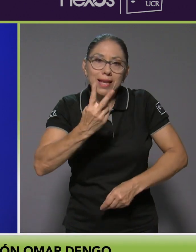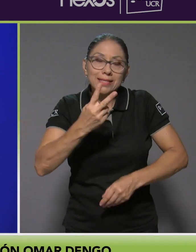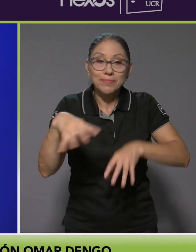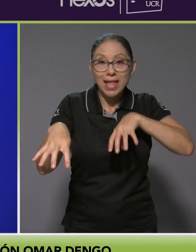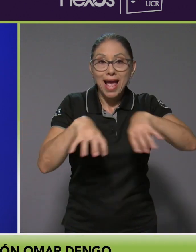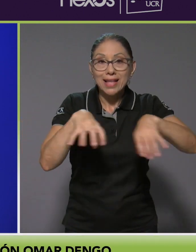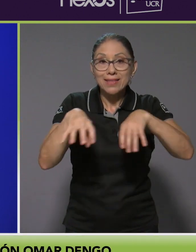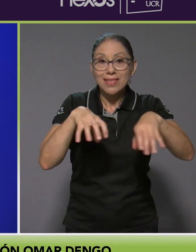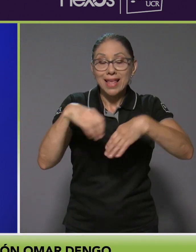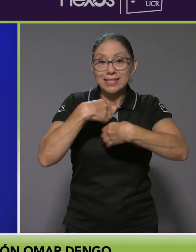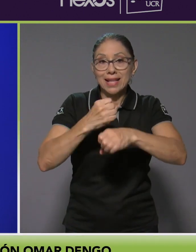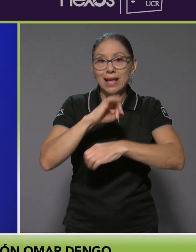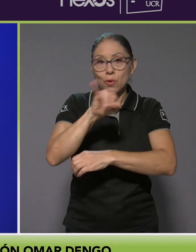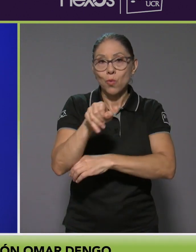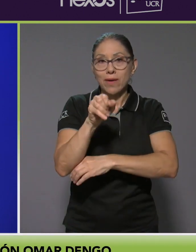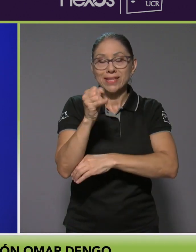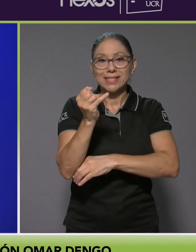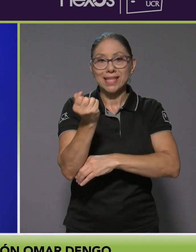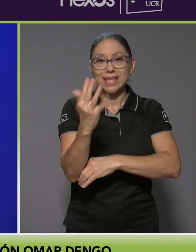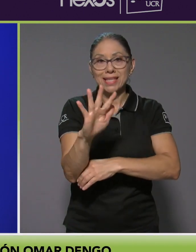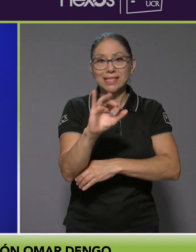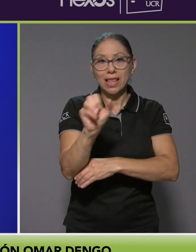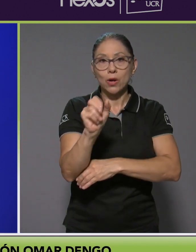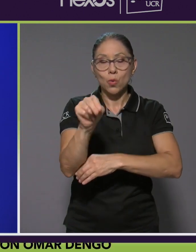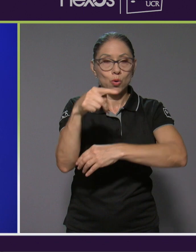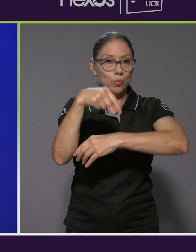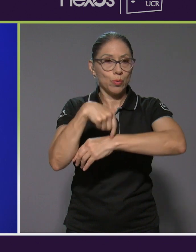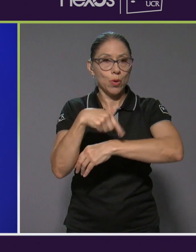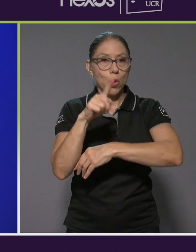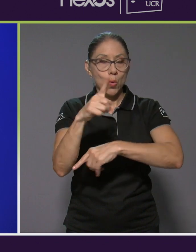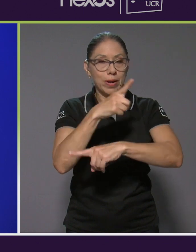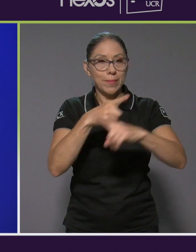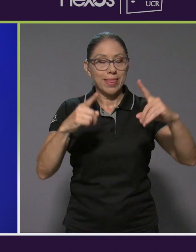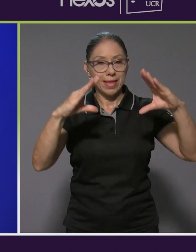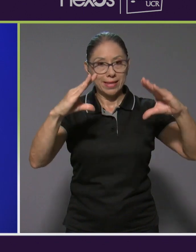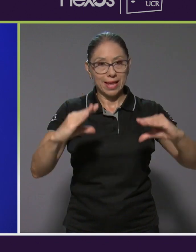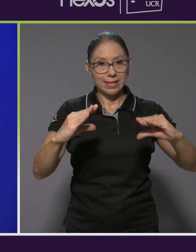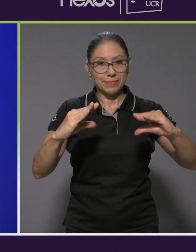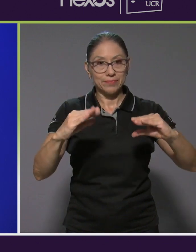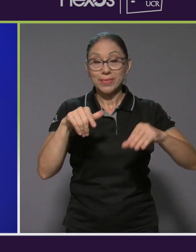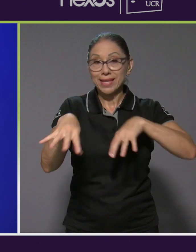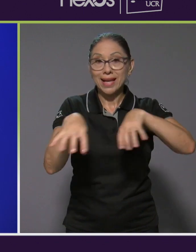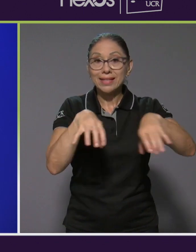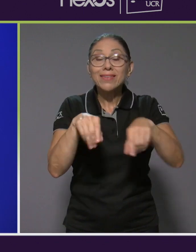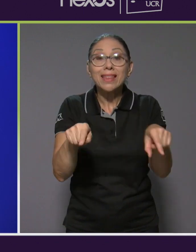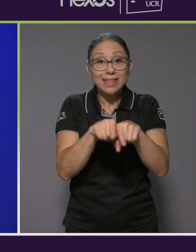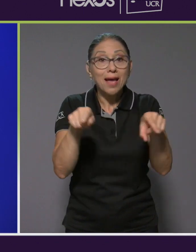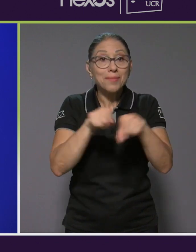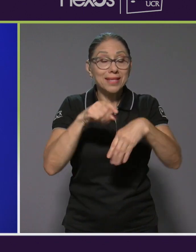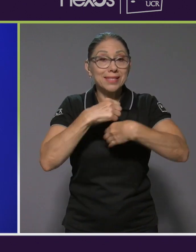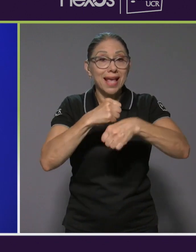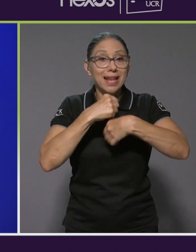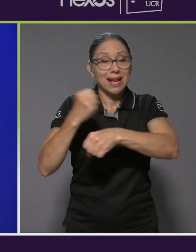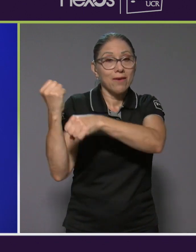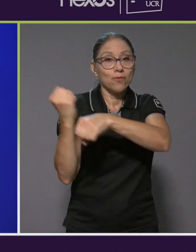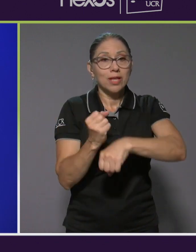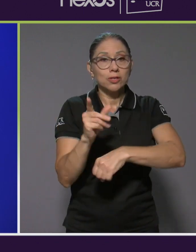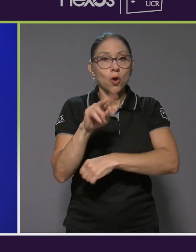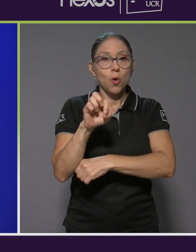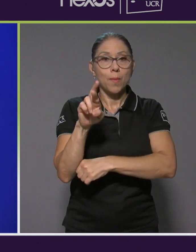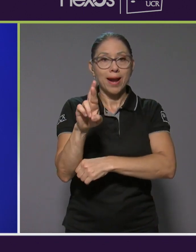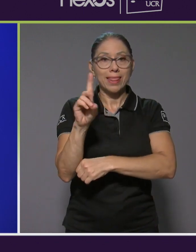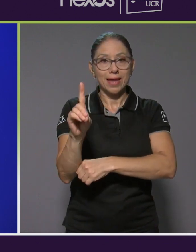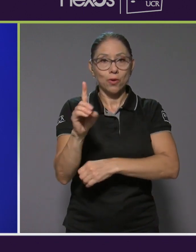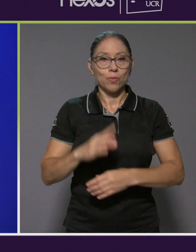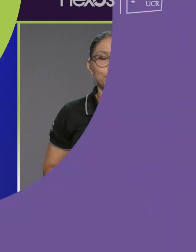realizará el jueves 15 de junio a la 1 y media p.m. Esta actividad también se realizará en la Fundación Omar Dengo.